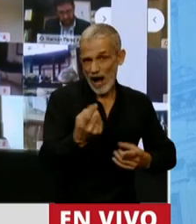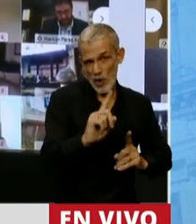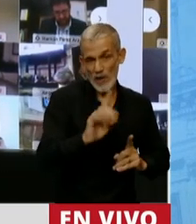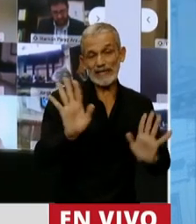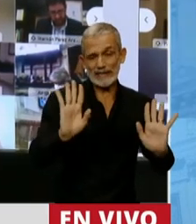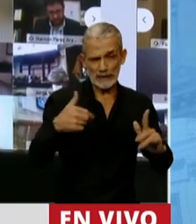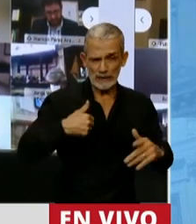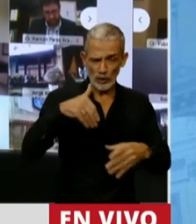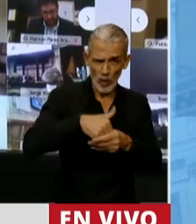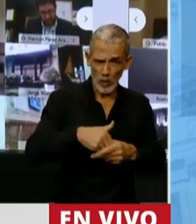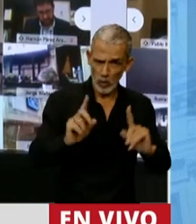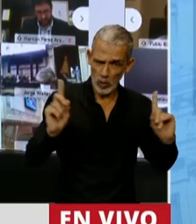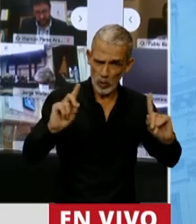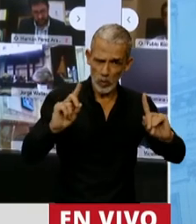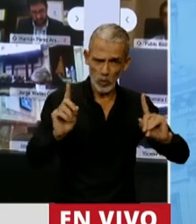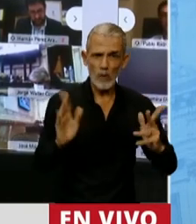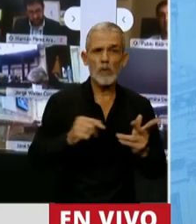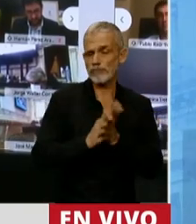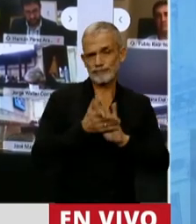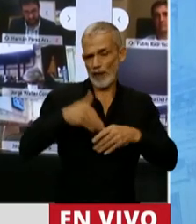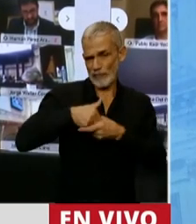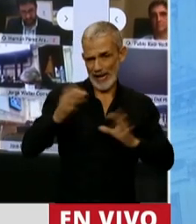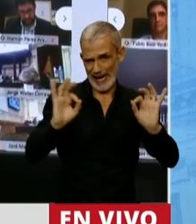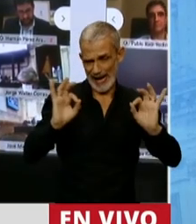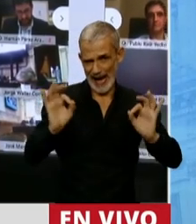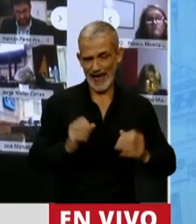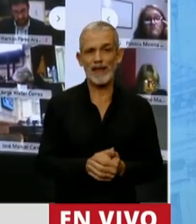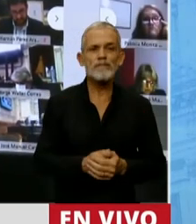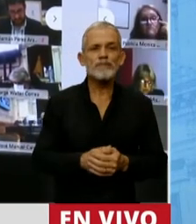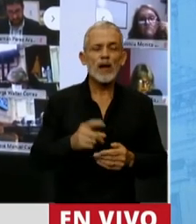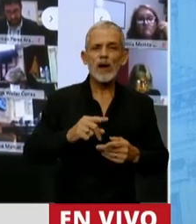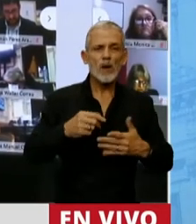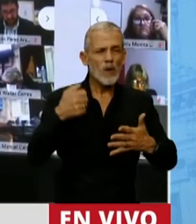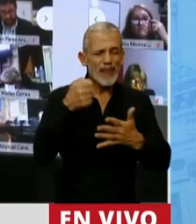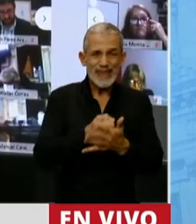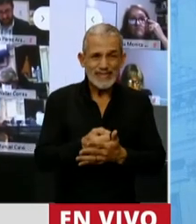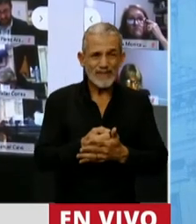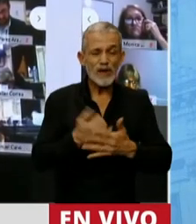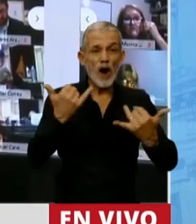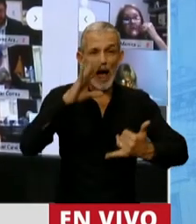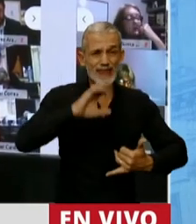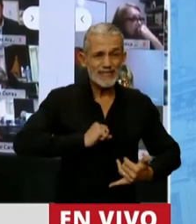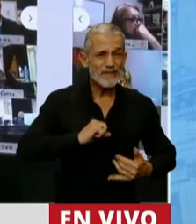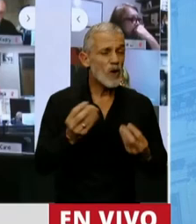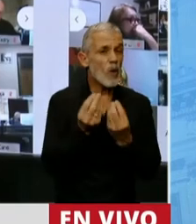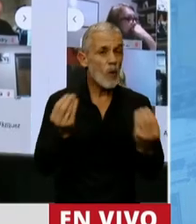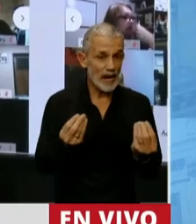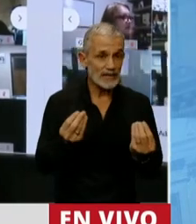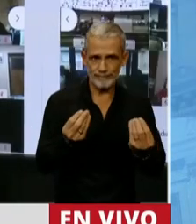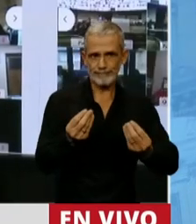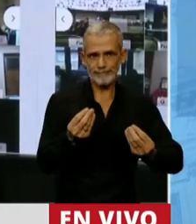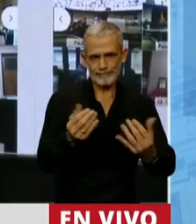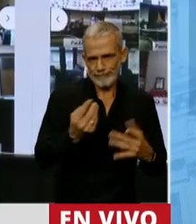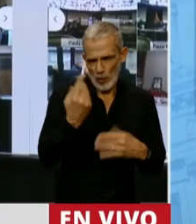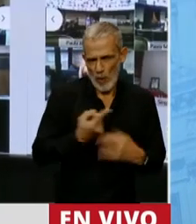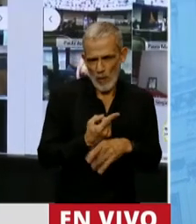vamos a entorpecer la votación del presupuesto y nos vamos a abstener. El enorme desafío que tenemos por delante no va a ser